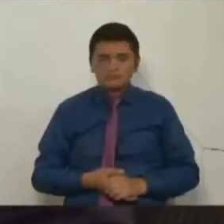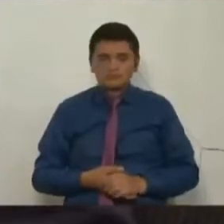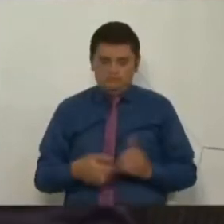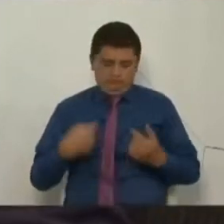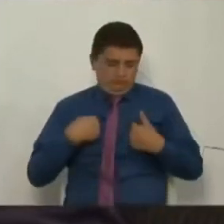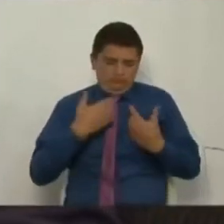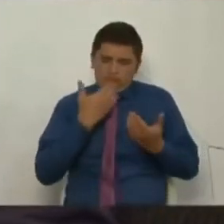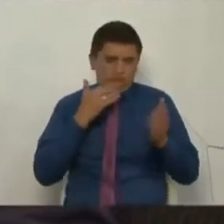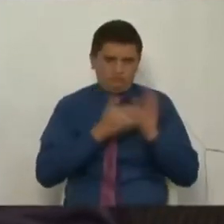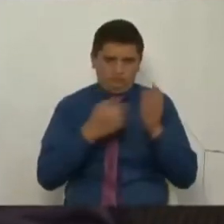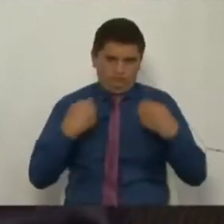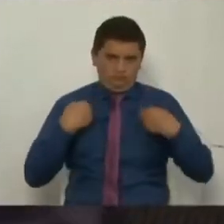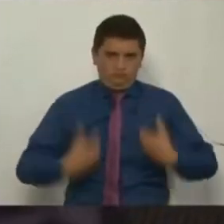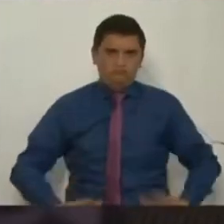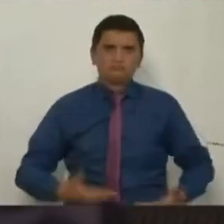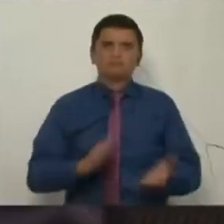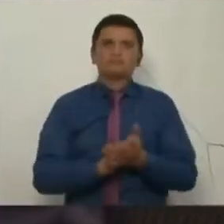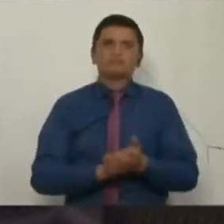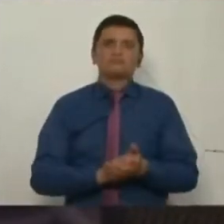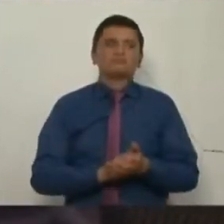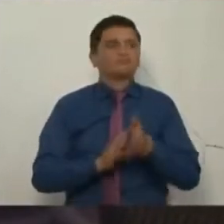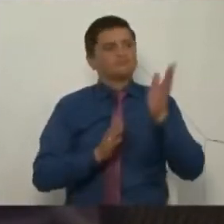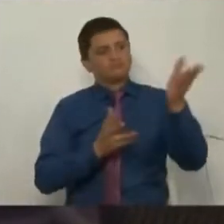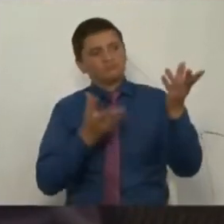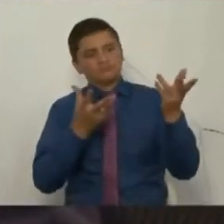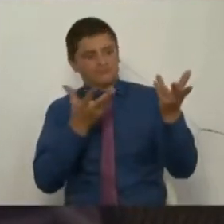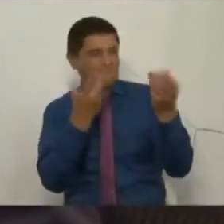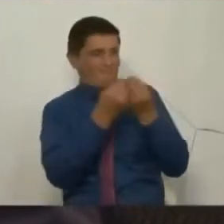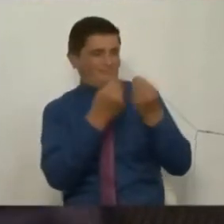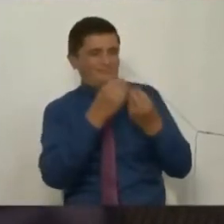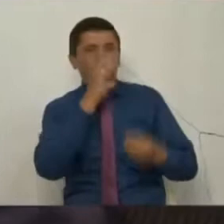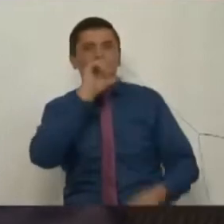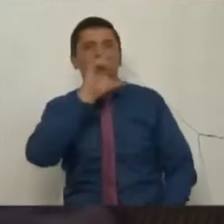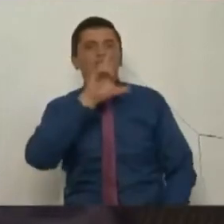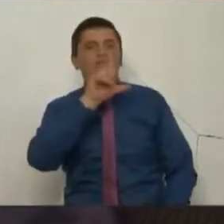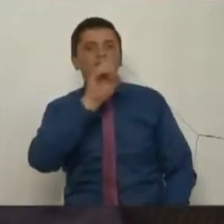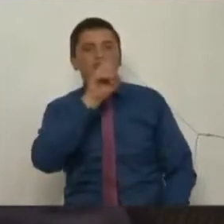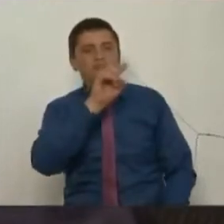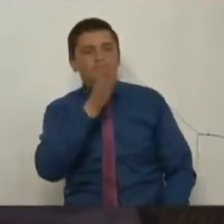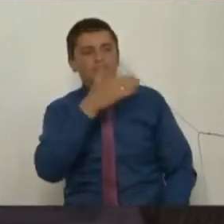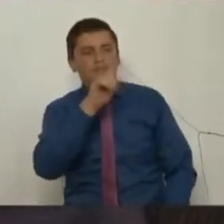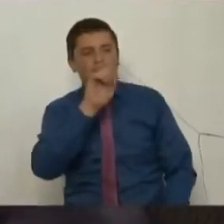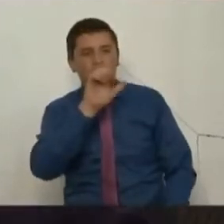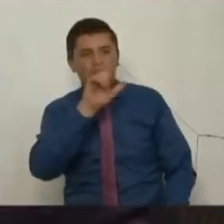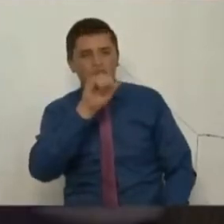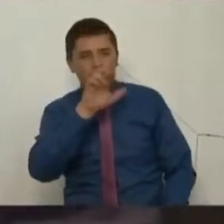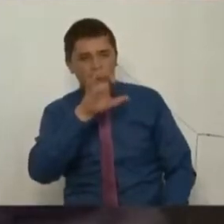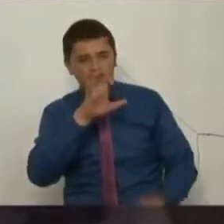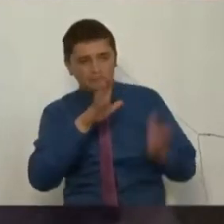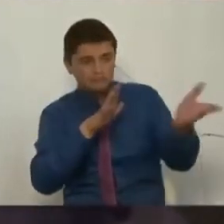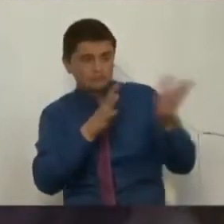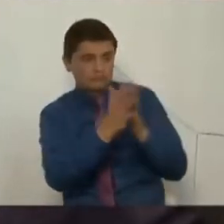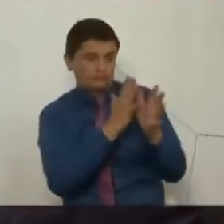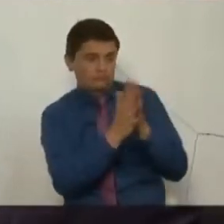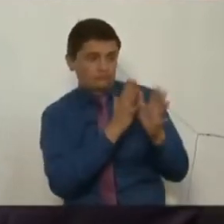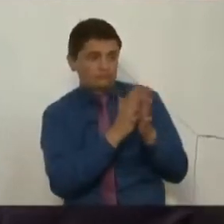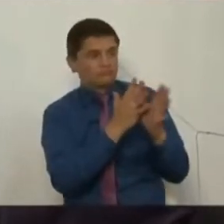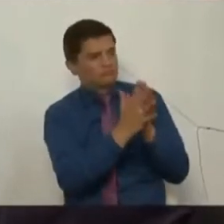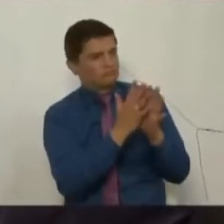mi querido Carlos Felipe, reconozco la legitimidad política de las luces que ustedes han dado.